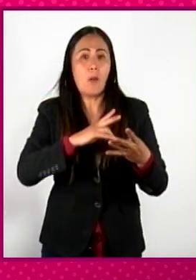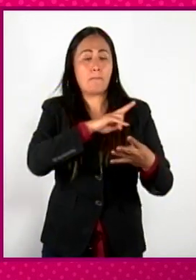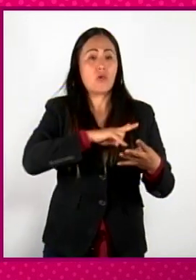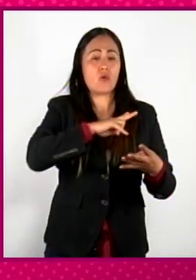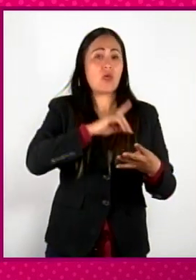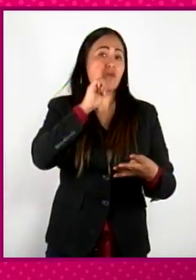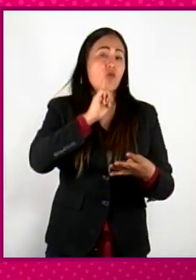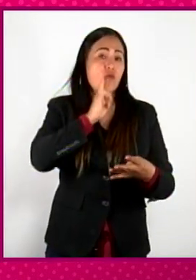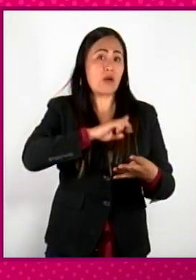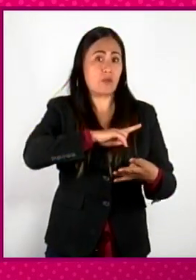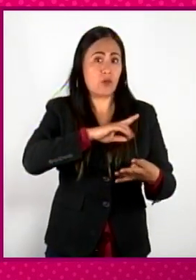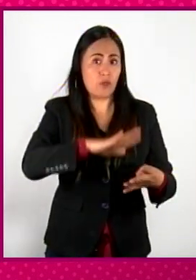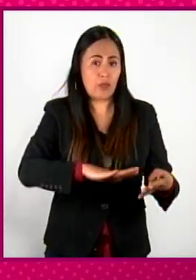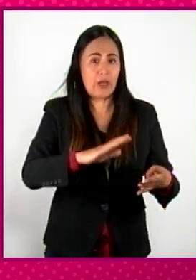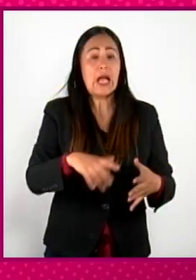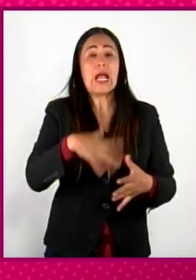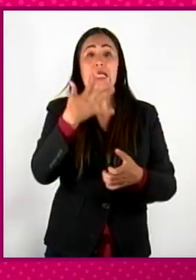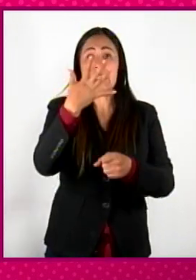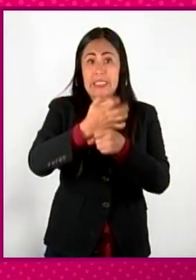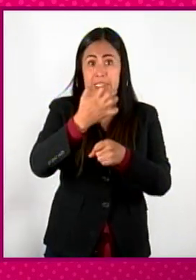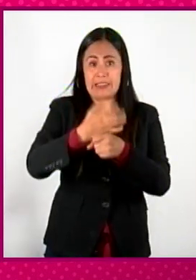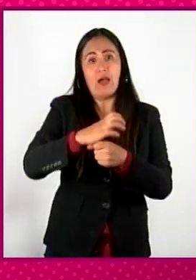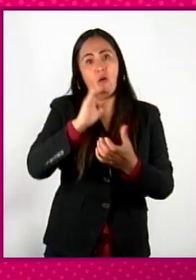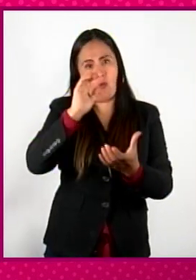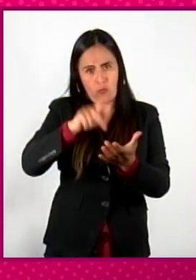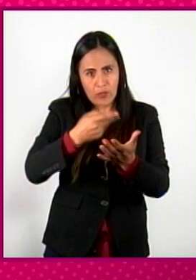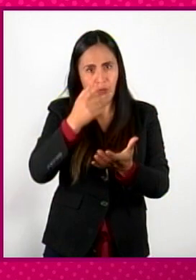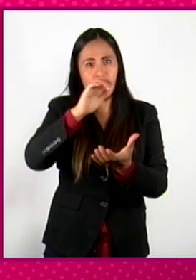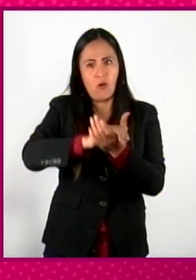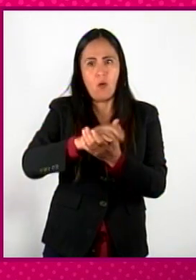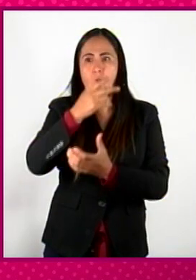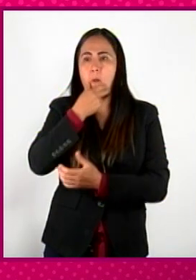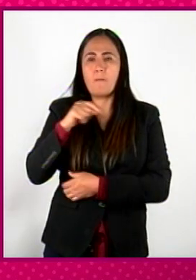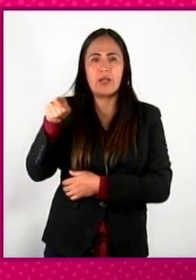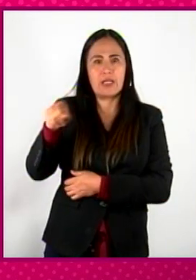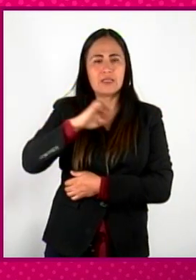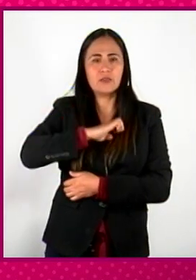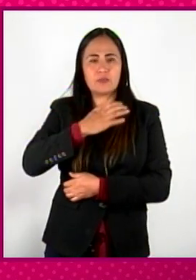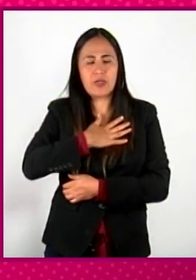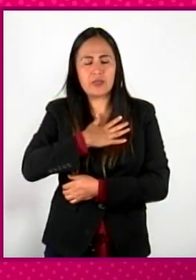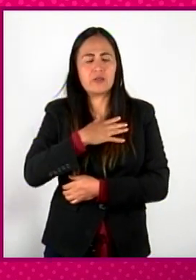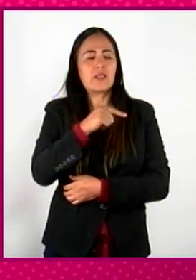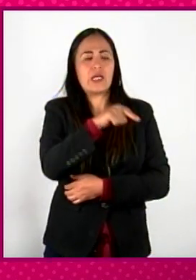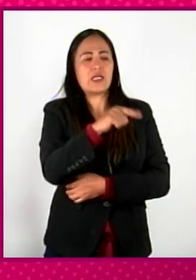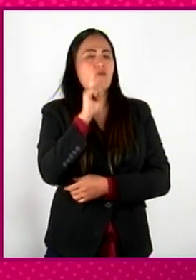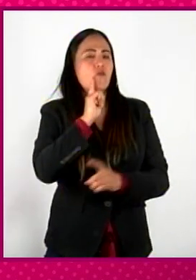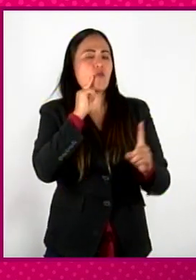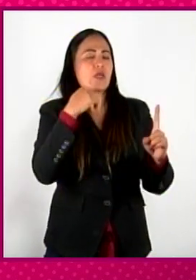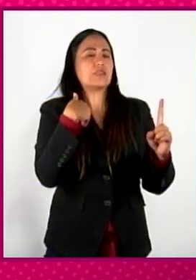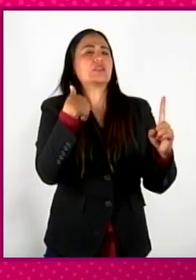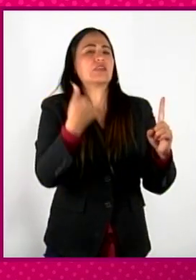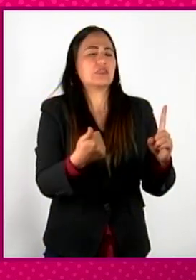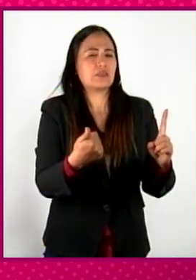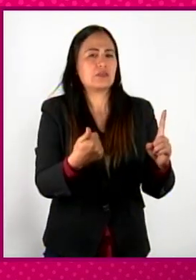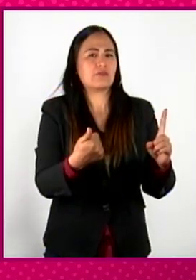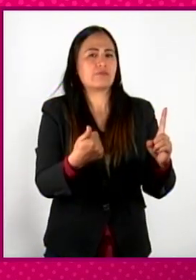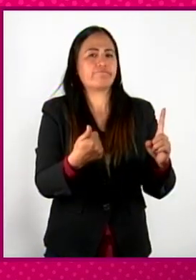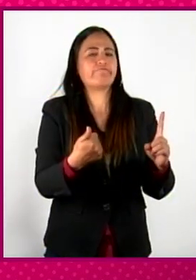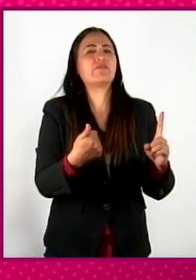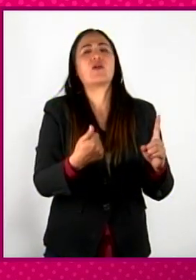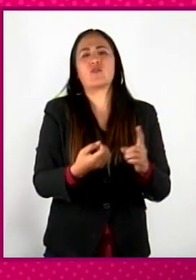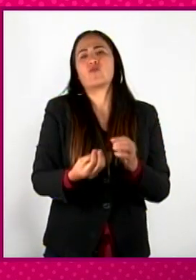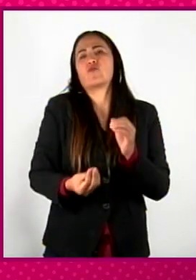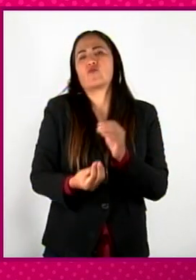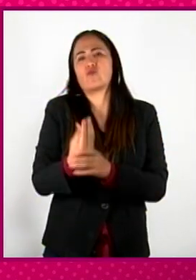veces, se casa una quinta con un español y entiende rápidamente que una manera de resistir a ese nuevo